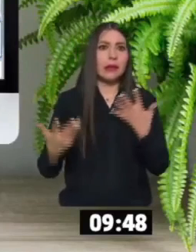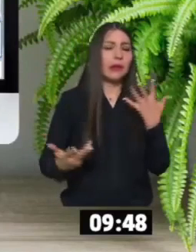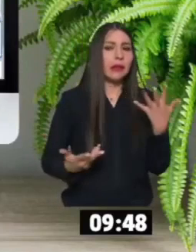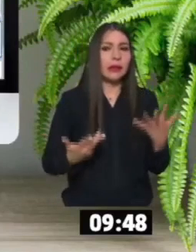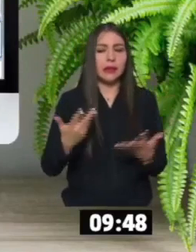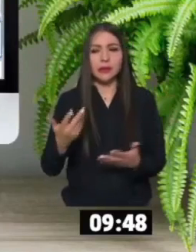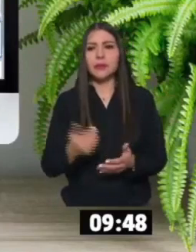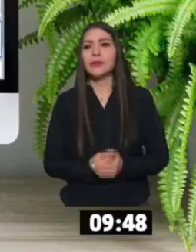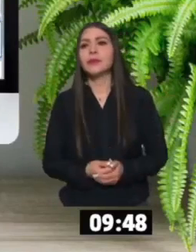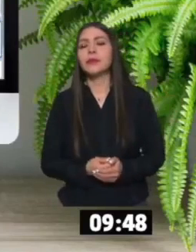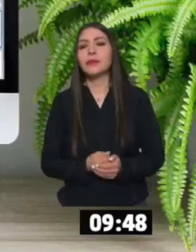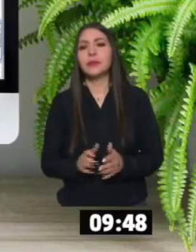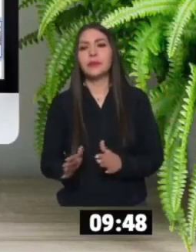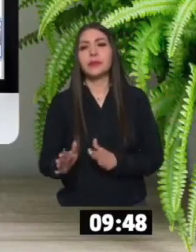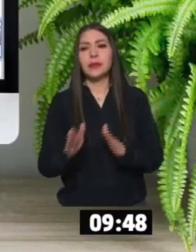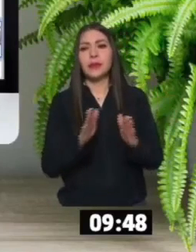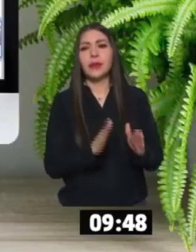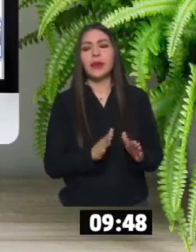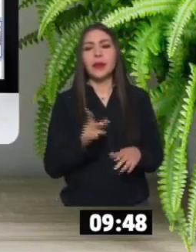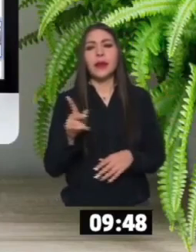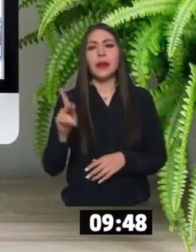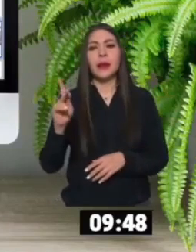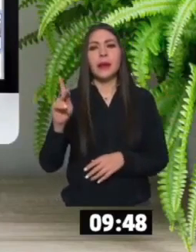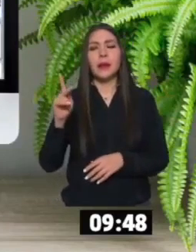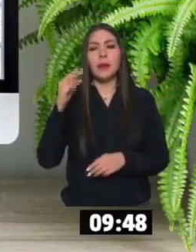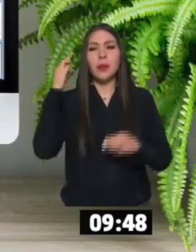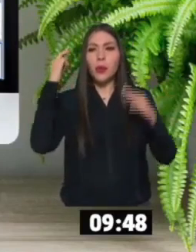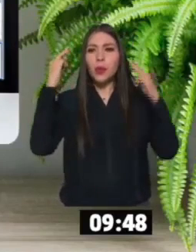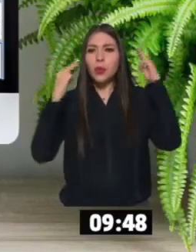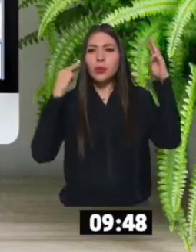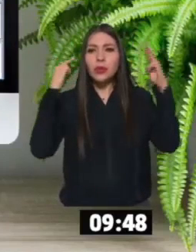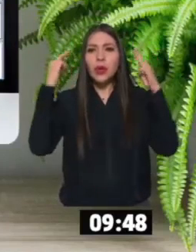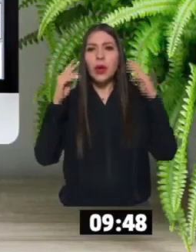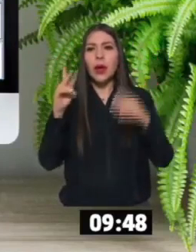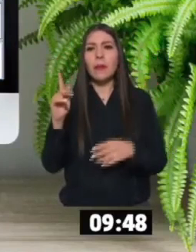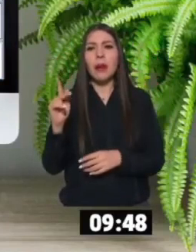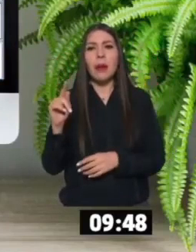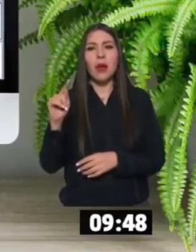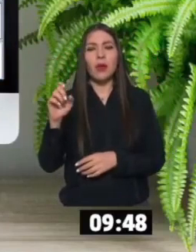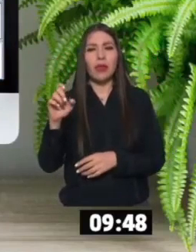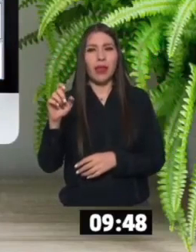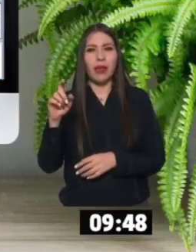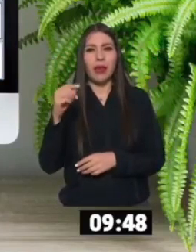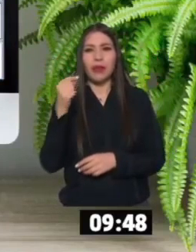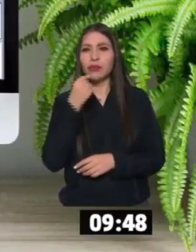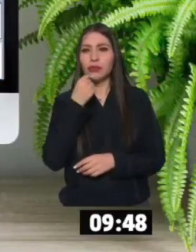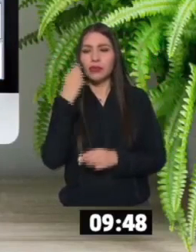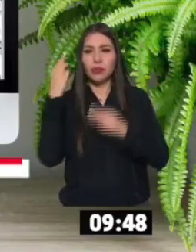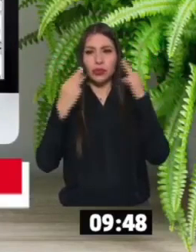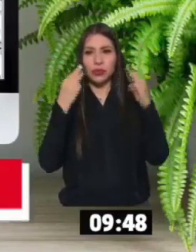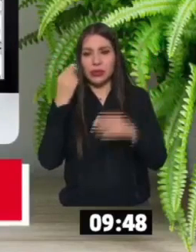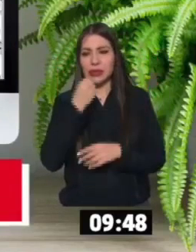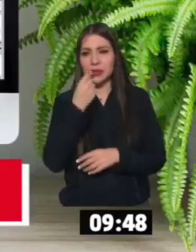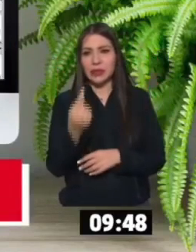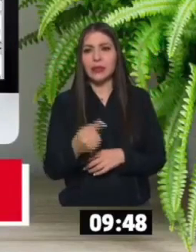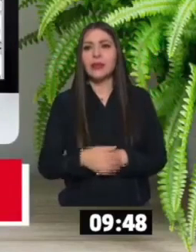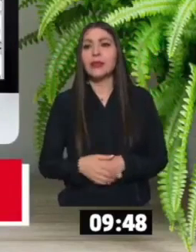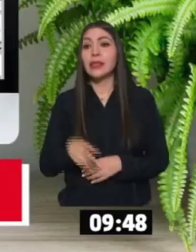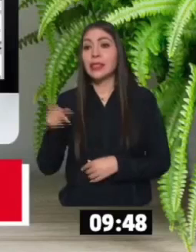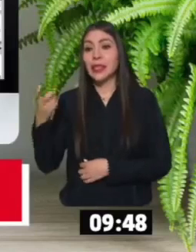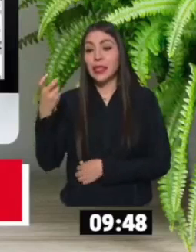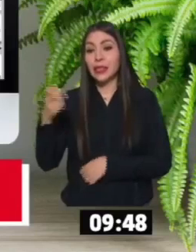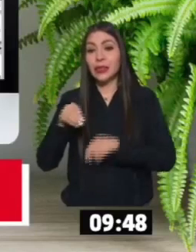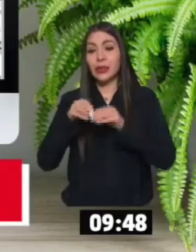sí. Seguirá el papalote museo del niño. ¿Se puede ver ese museo, señora? Yo grabé voces para ese